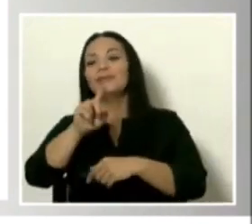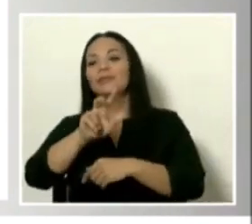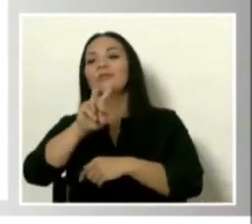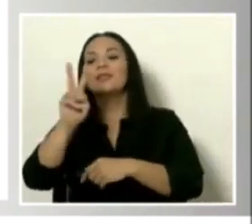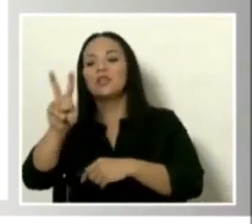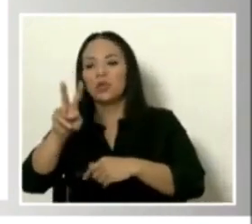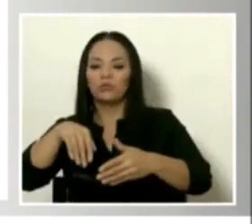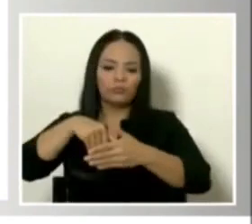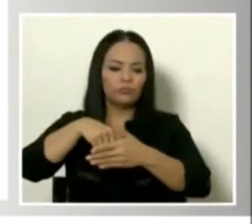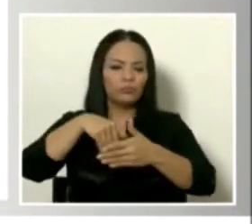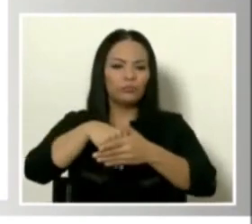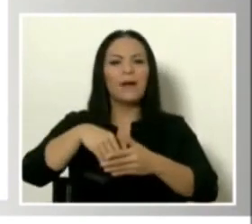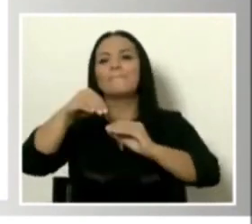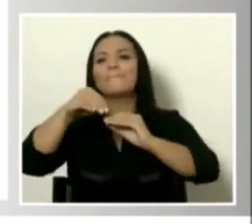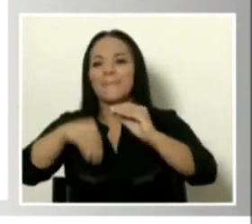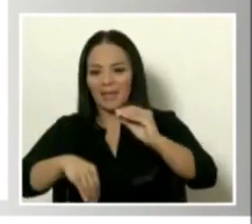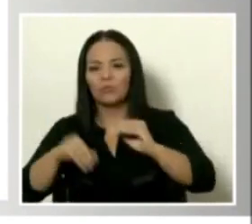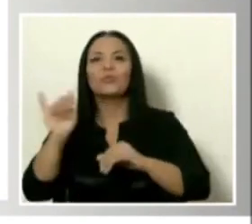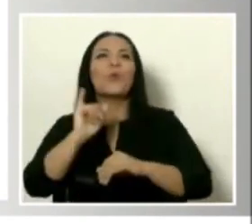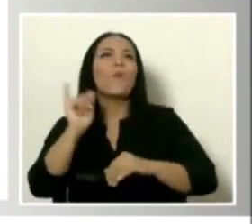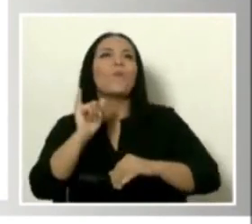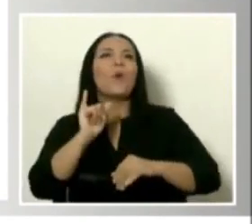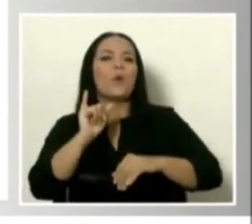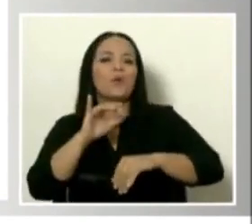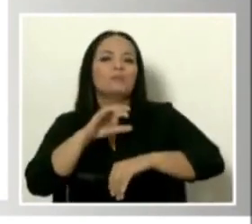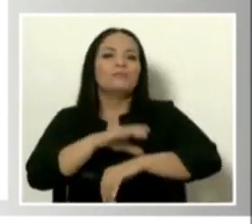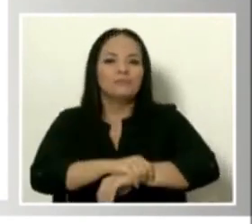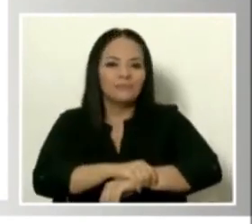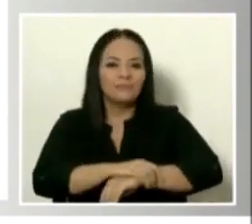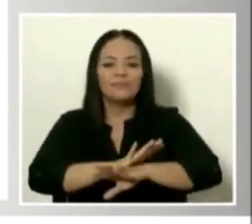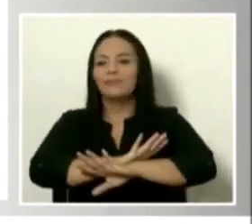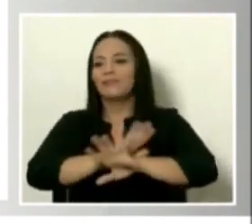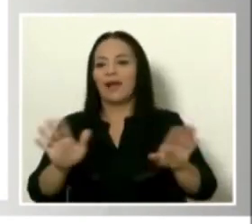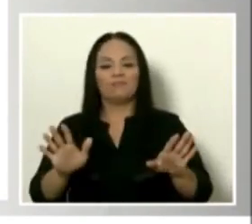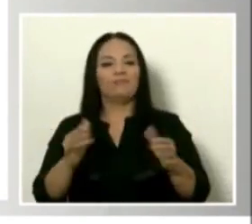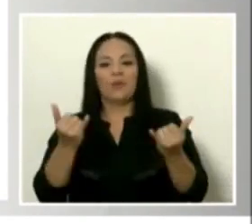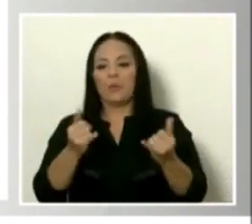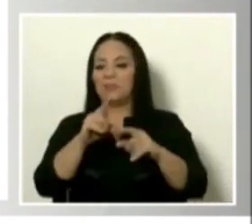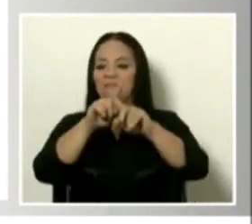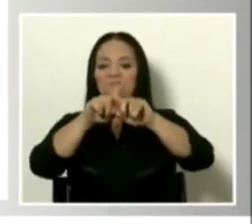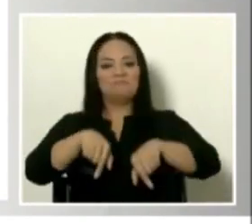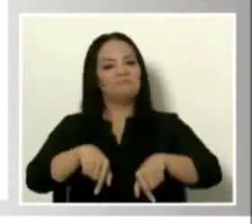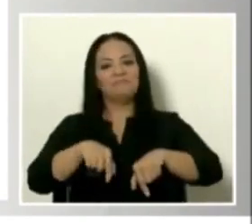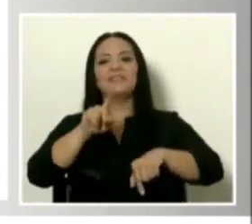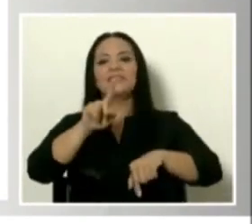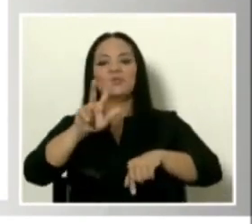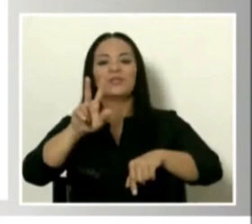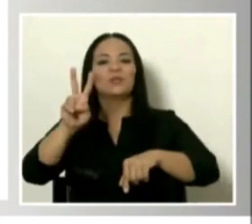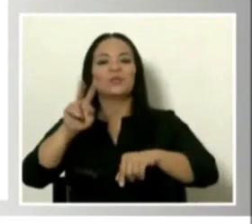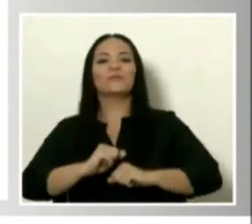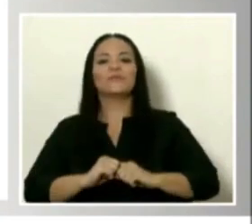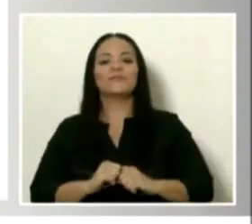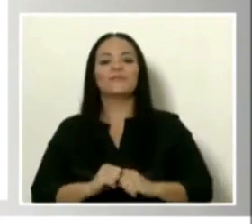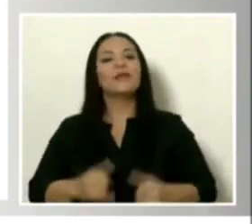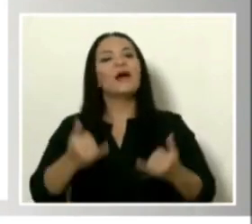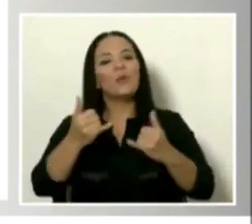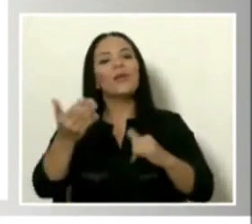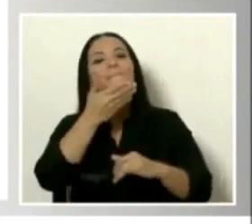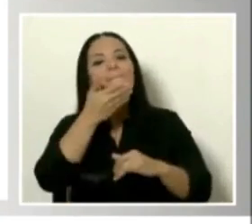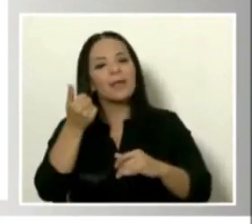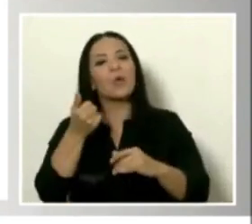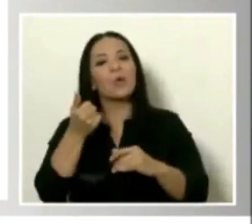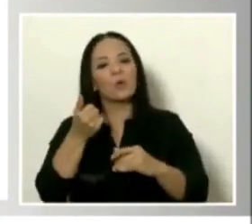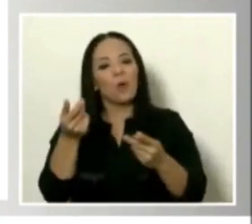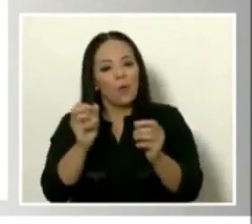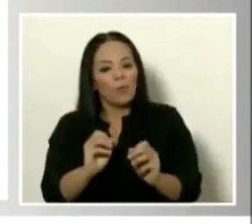grilletes menos, 132 cuellos de botella menos, para estar en una mejor posición de crecer